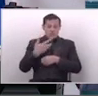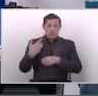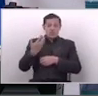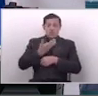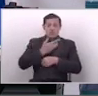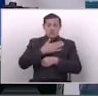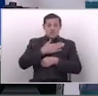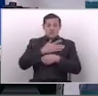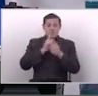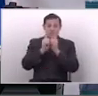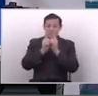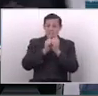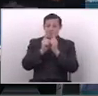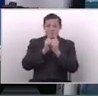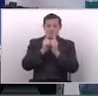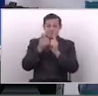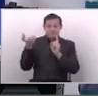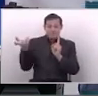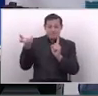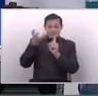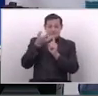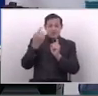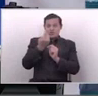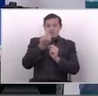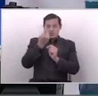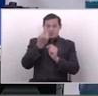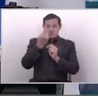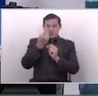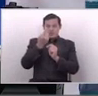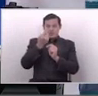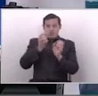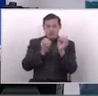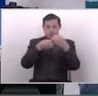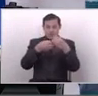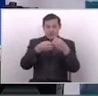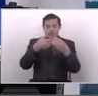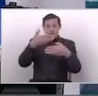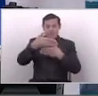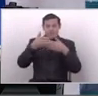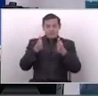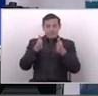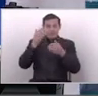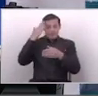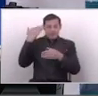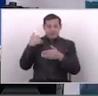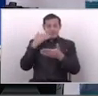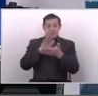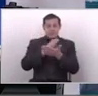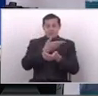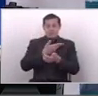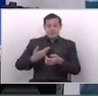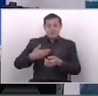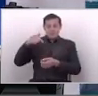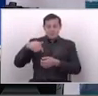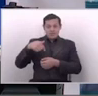tenemos una relación bastante cercana, no solamente con el despacho de la Primera Dama, quien es la persona que en este